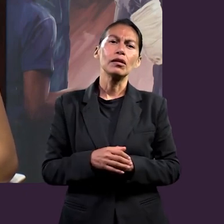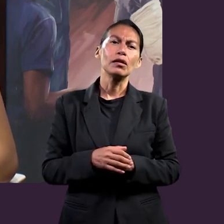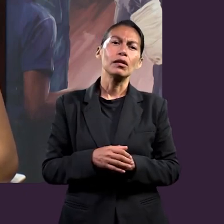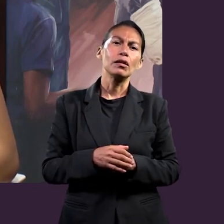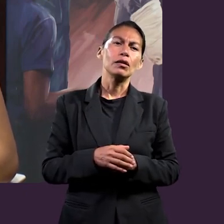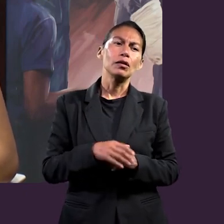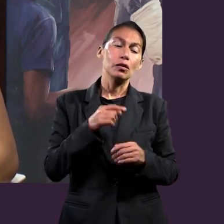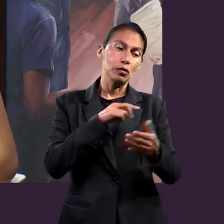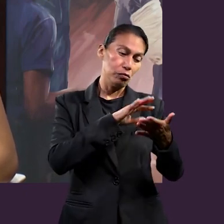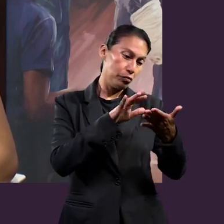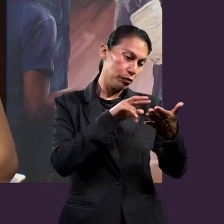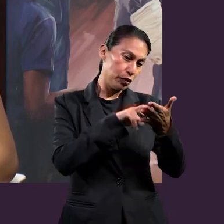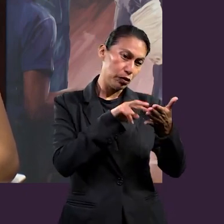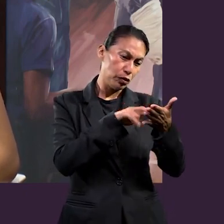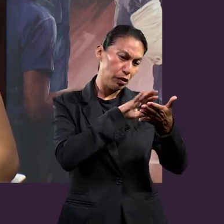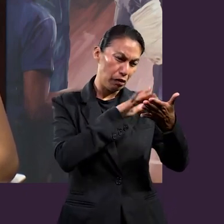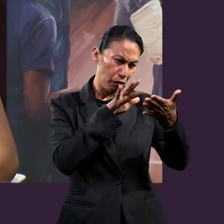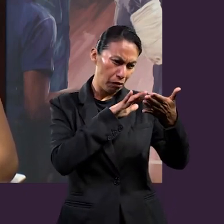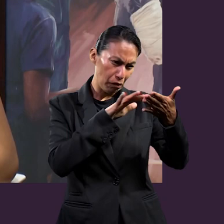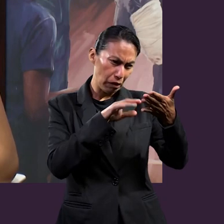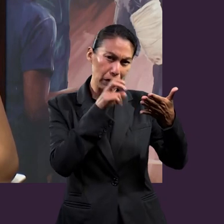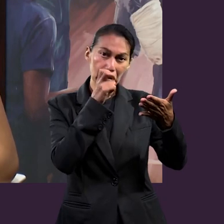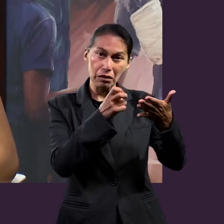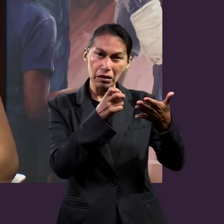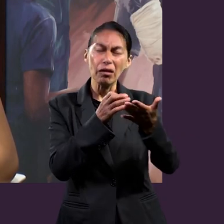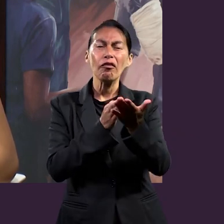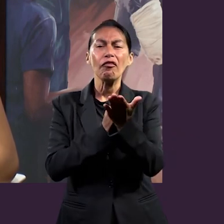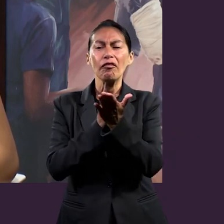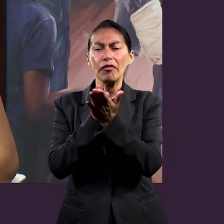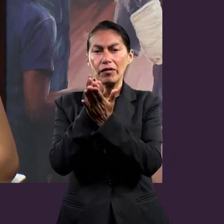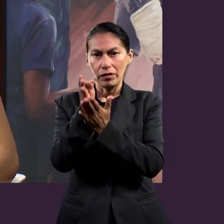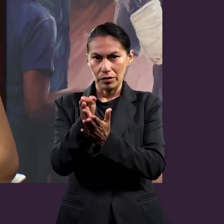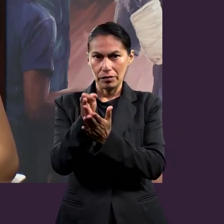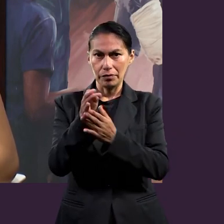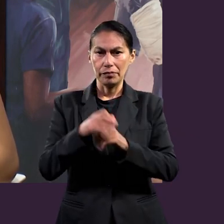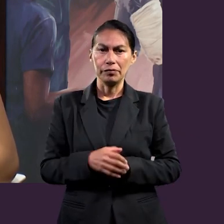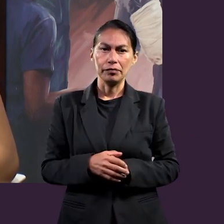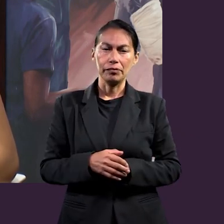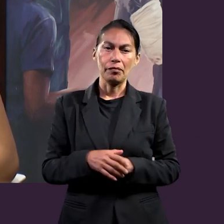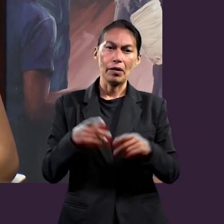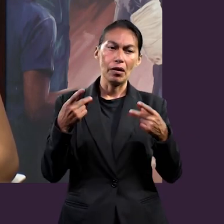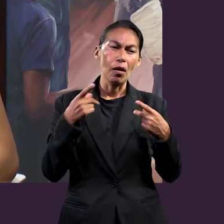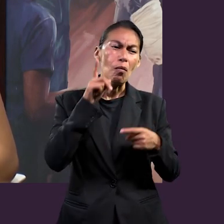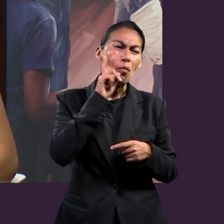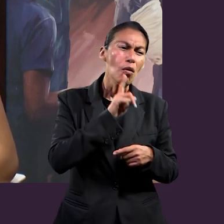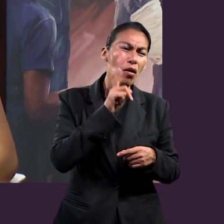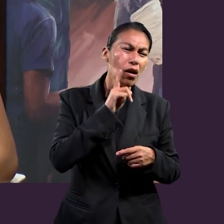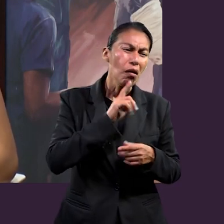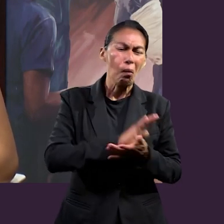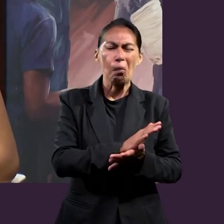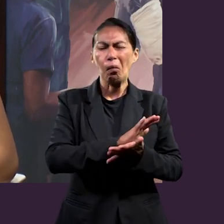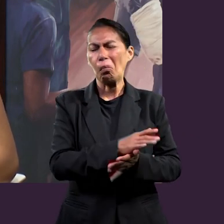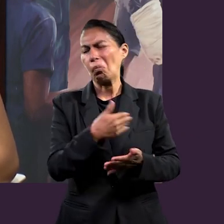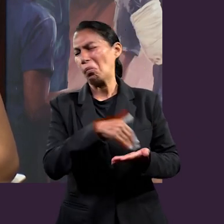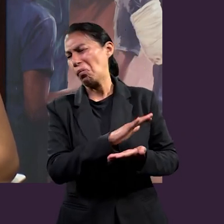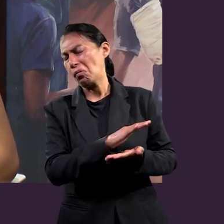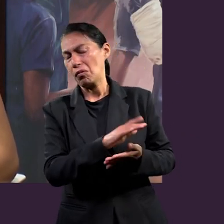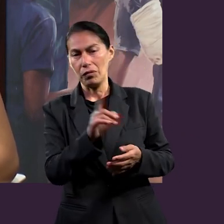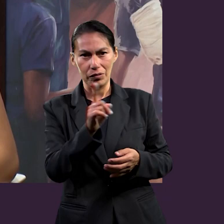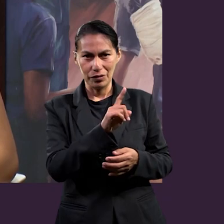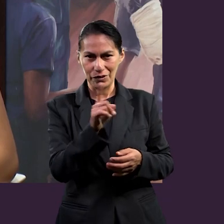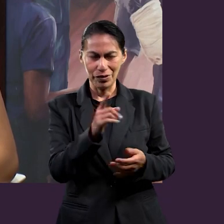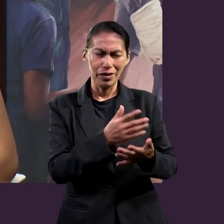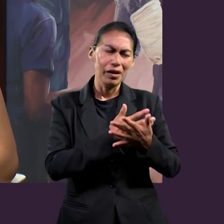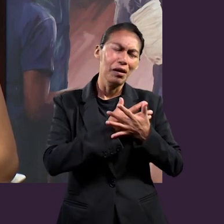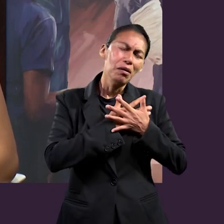clave que yo busqué dentro de estos versículos, ya que no se trata de hacer menos a una mujer, se